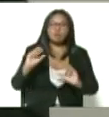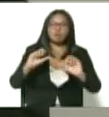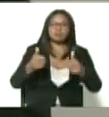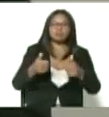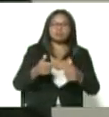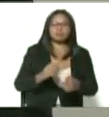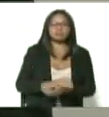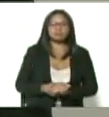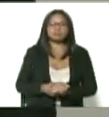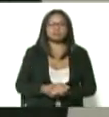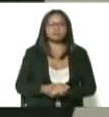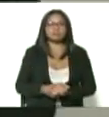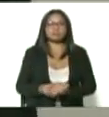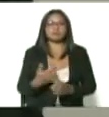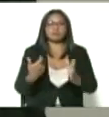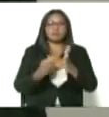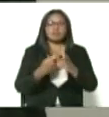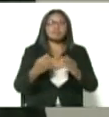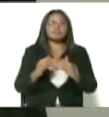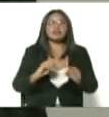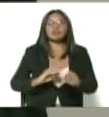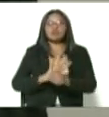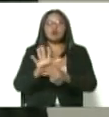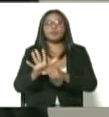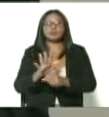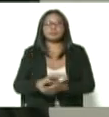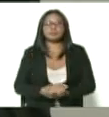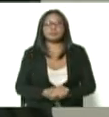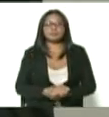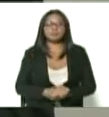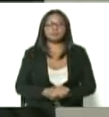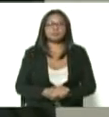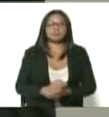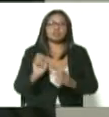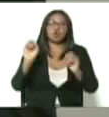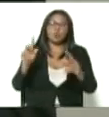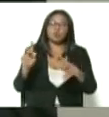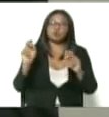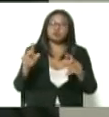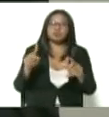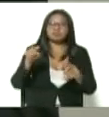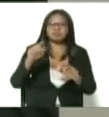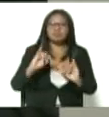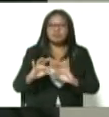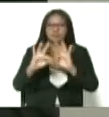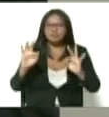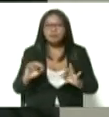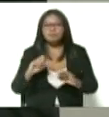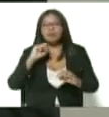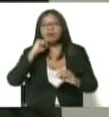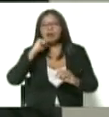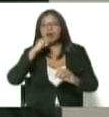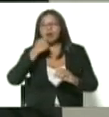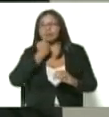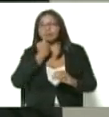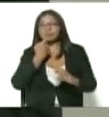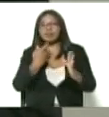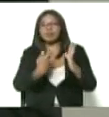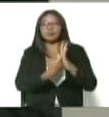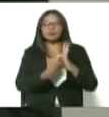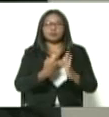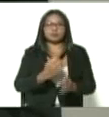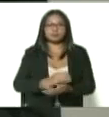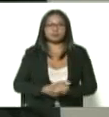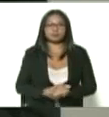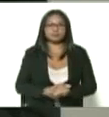de la vacunación contra la COVID-19. En esta oportunidad, estamos iniciando con la vacuna Sputnik V, que es, como